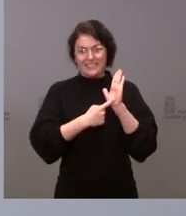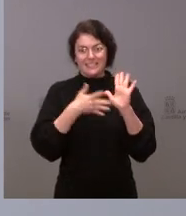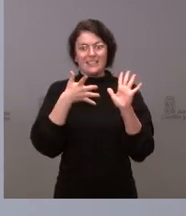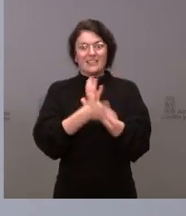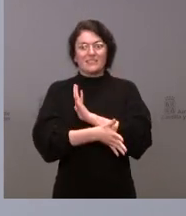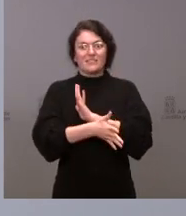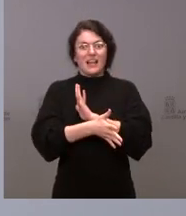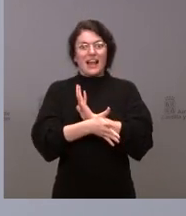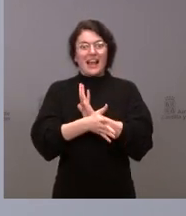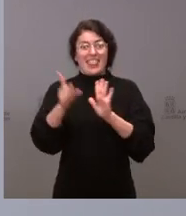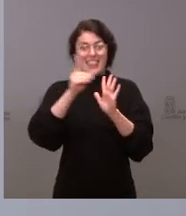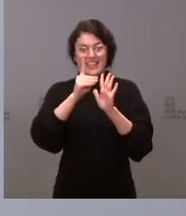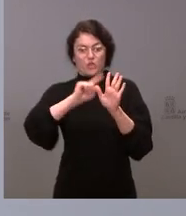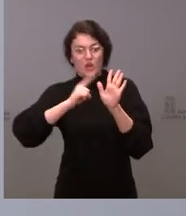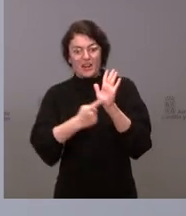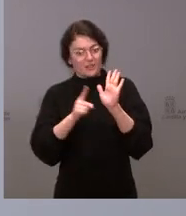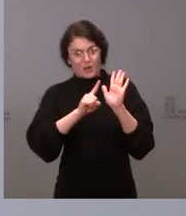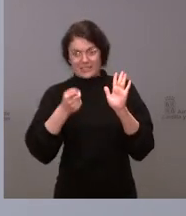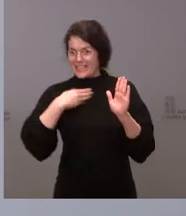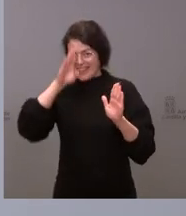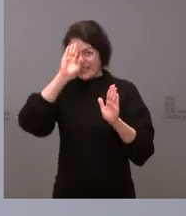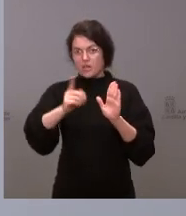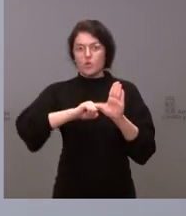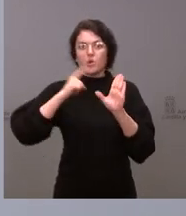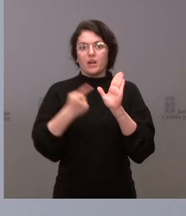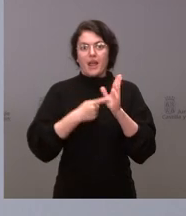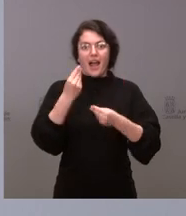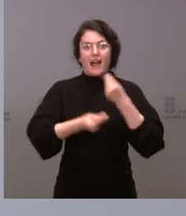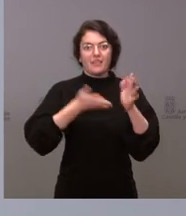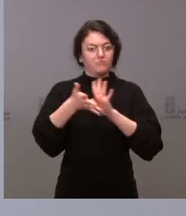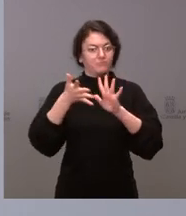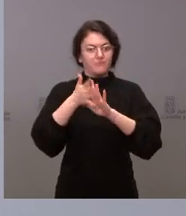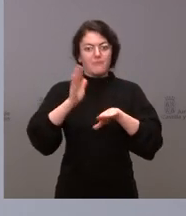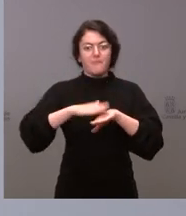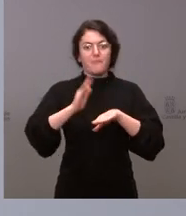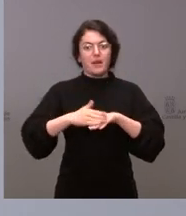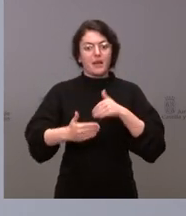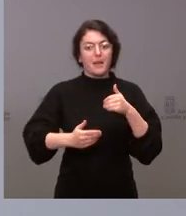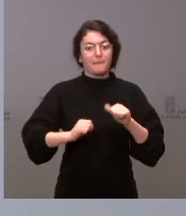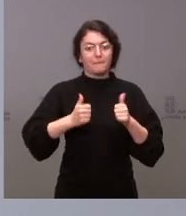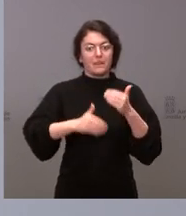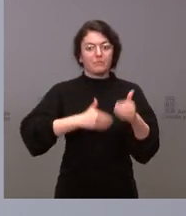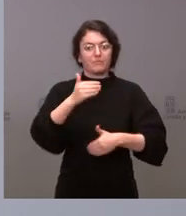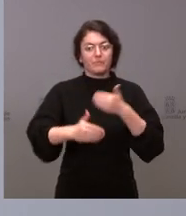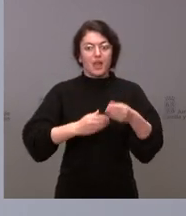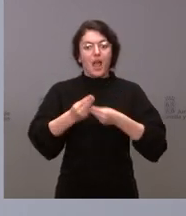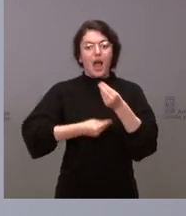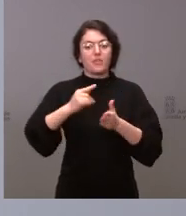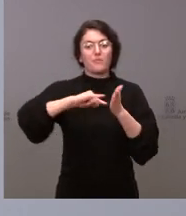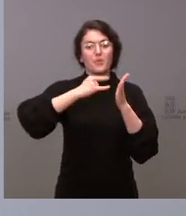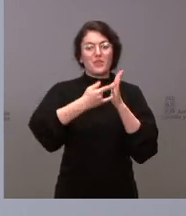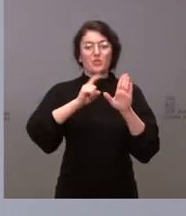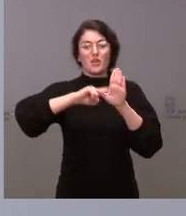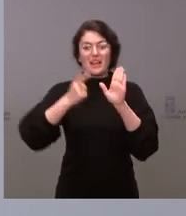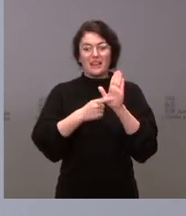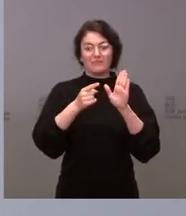aparejado un proyecto de ley. Con carácter inmediato, colgaremos en Gobierno abierto los trámites iniciales para elaborar este proyecto de ley y lo enviaremos al Parlamento en